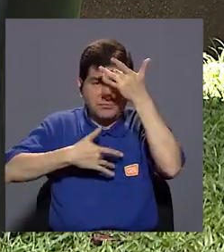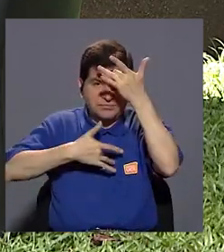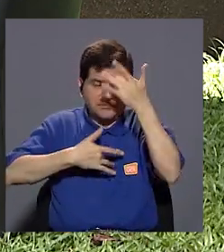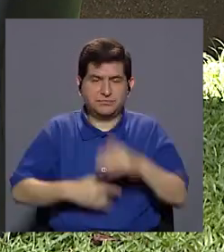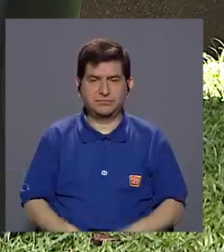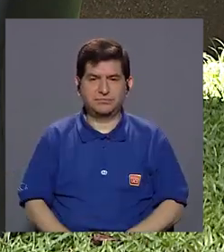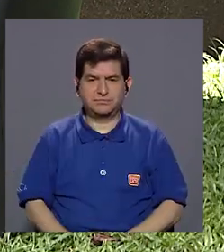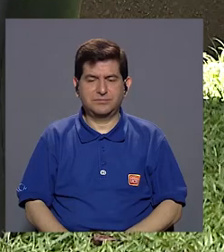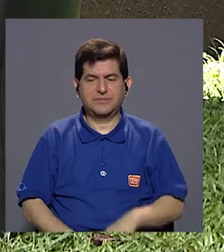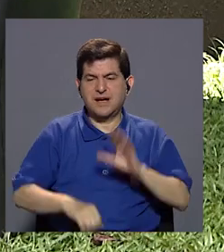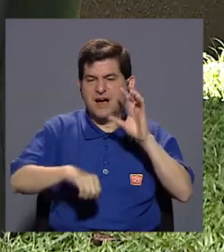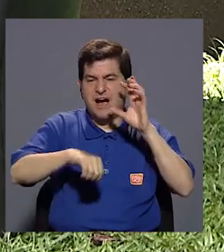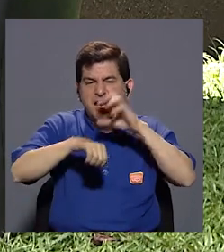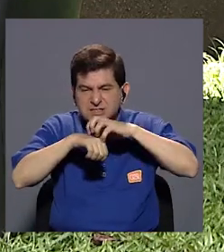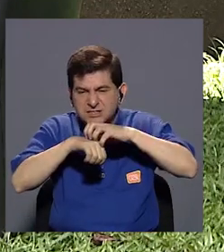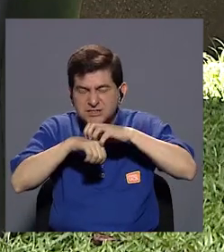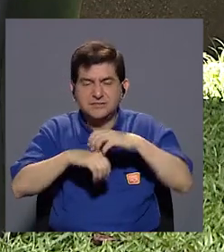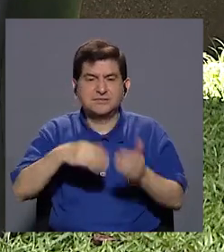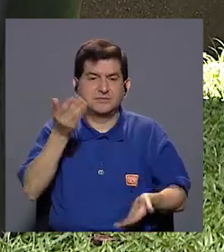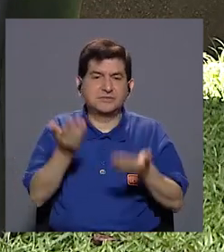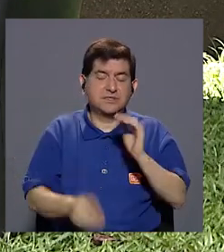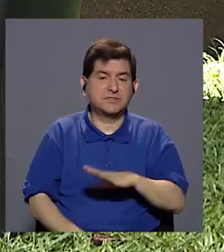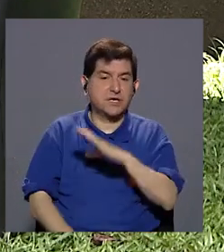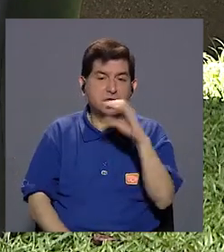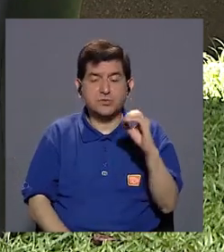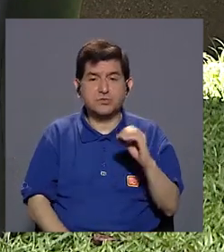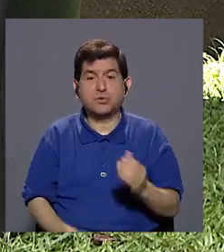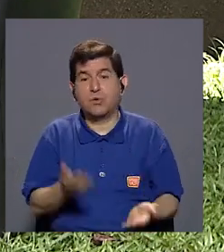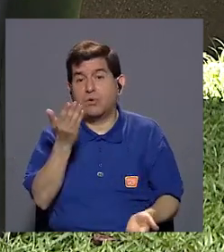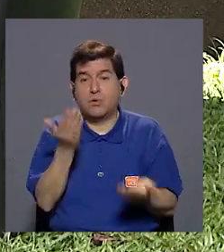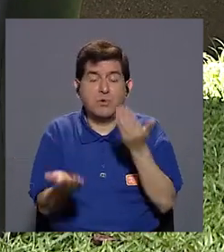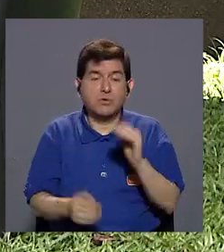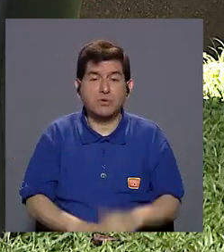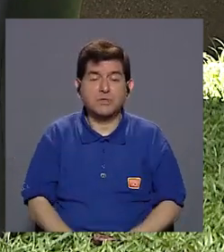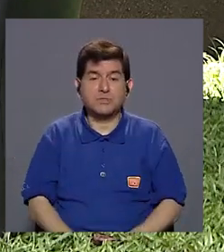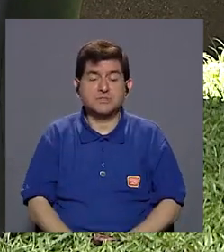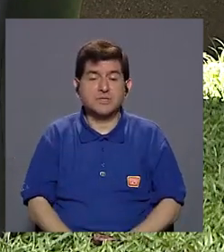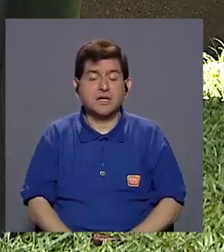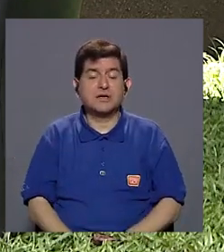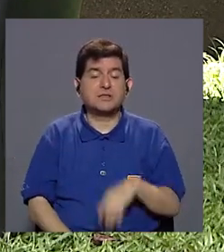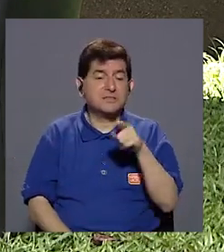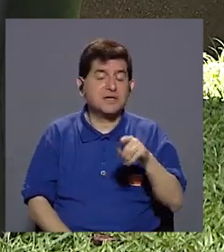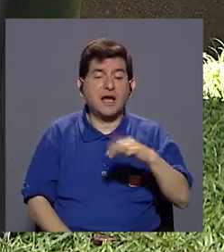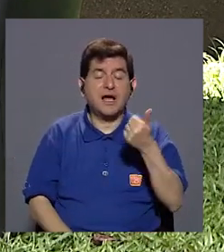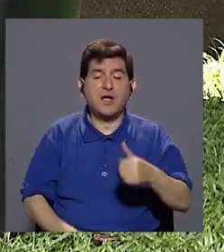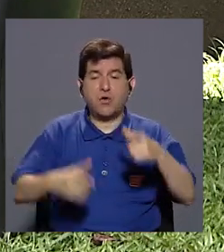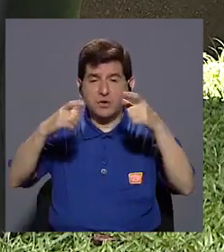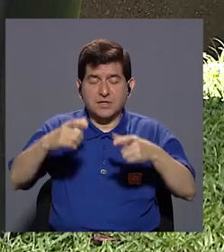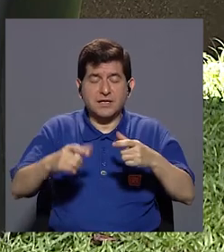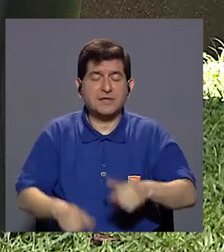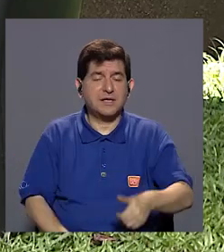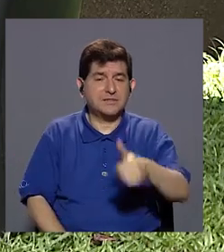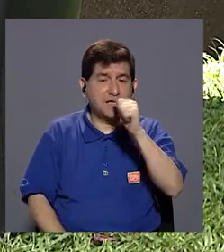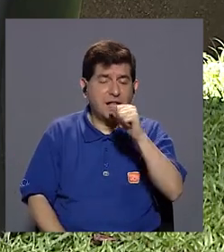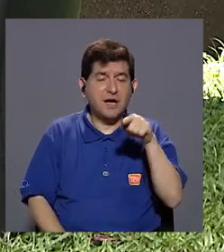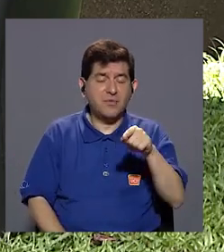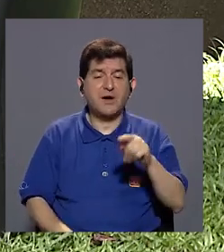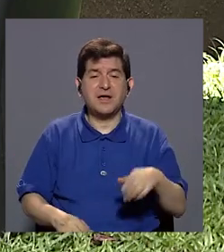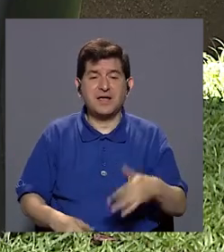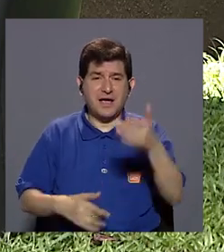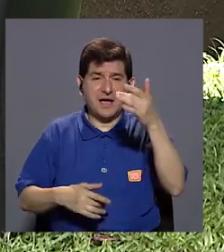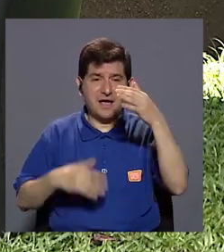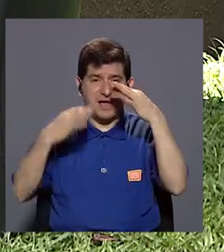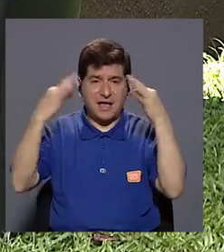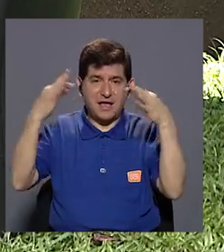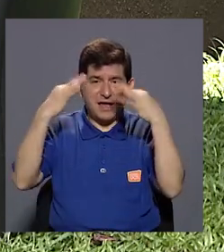por medio de una mordida, por medio de tomar agua de otra taza donde había un gatito que estaba enfermo,